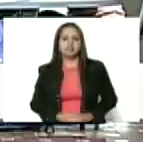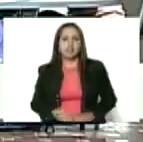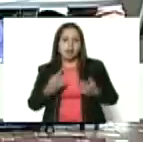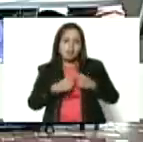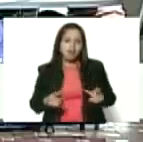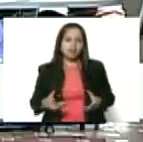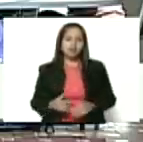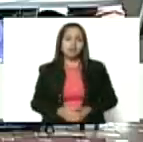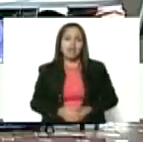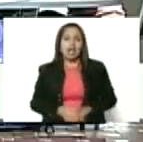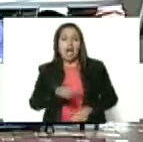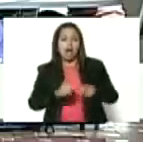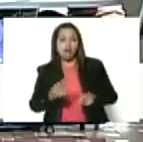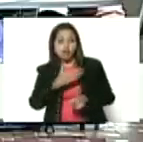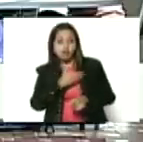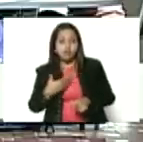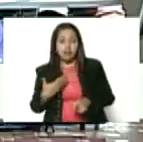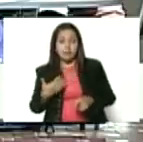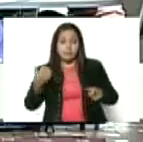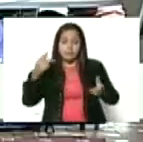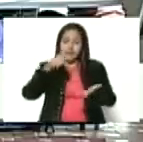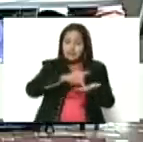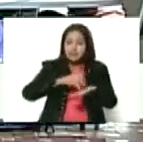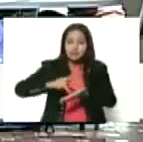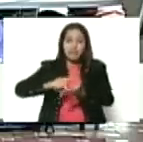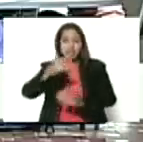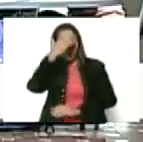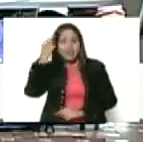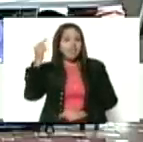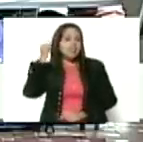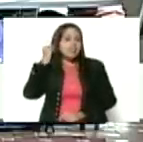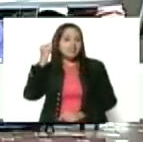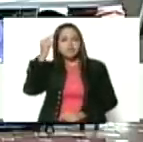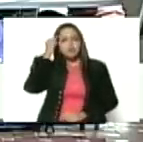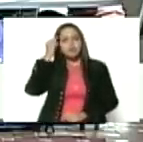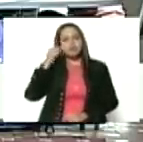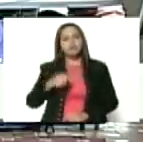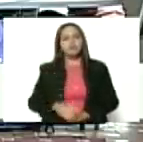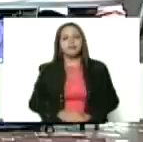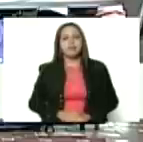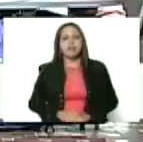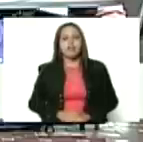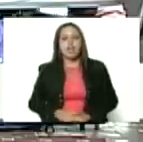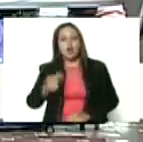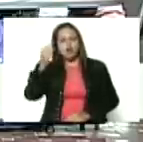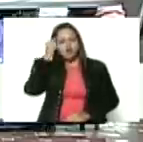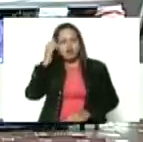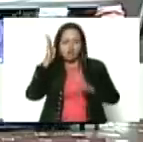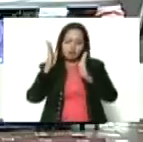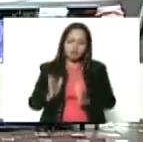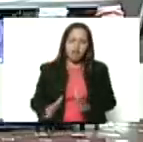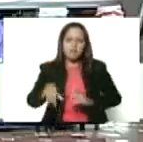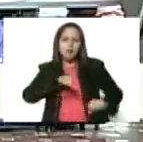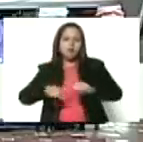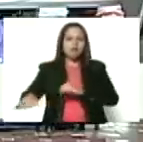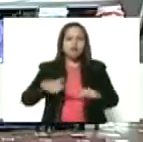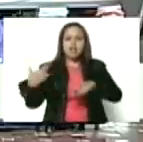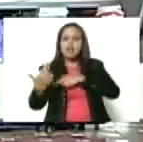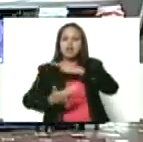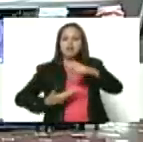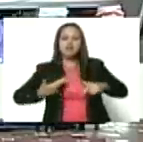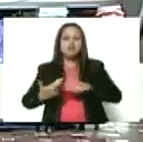de montarse en la ola y se olvidan que el día de la mujer es una reivindicación del movimiento revolucionario